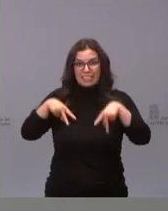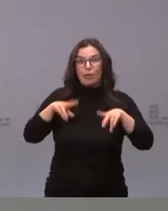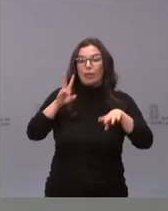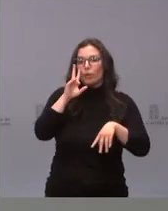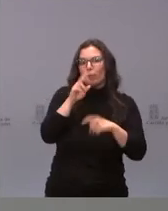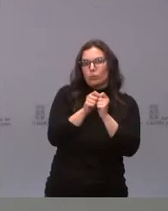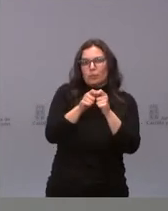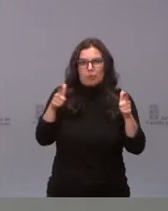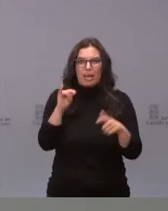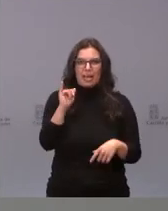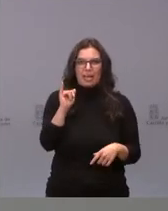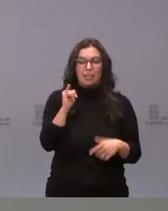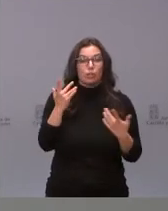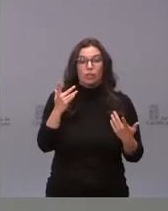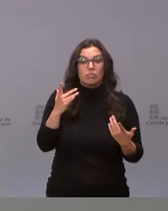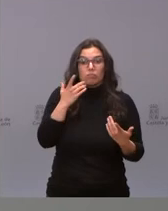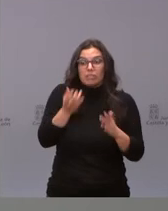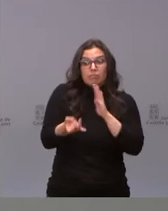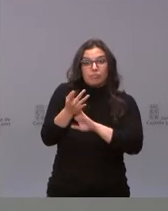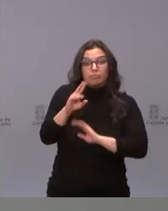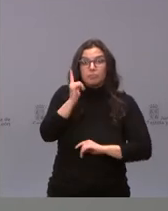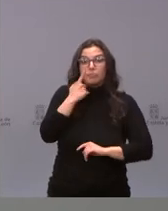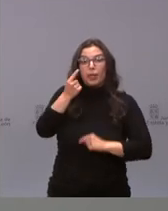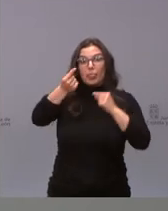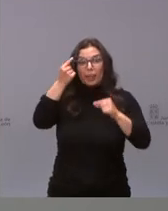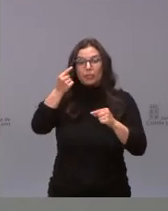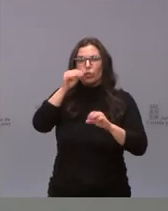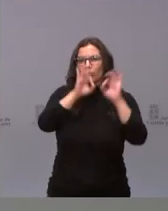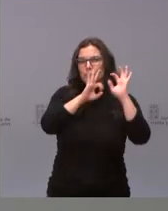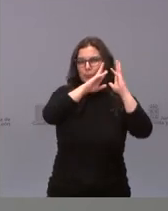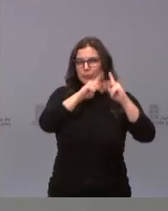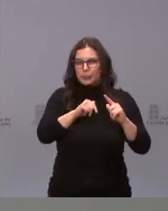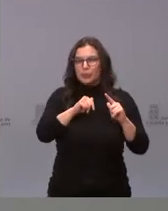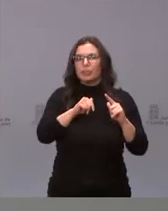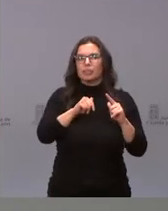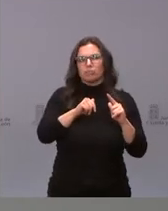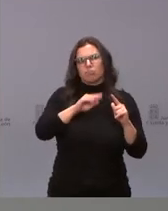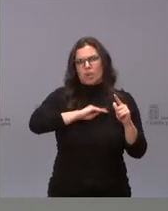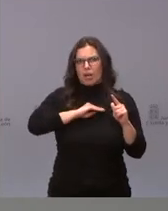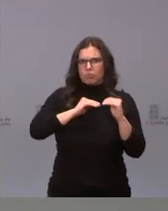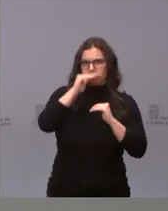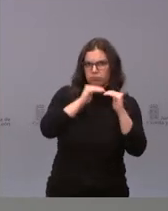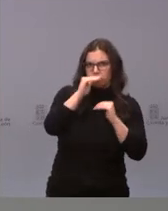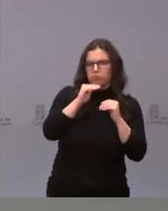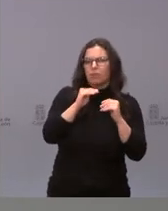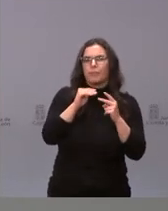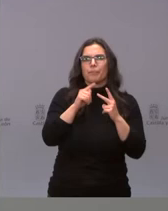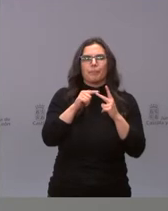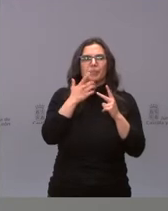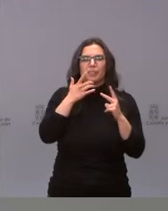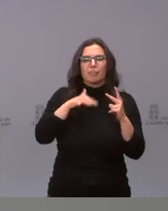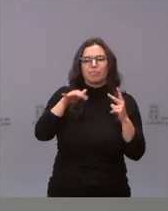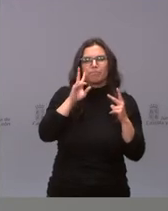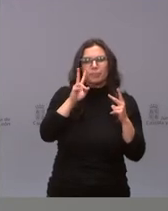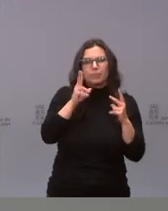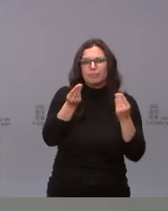subida de casos. Entonces, en todos los sitios donde tengan una incidencia acumulada alta, en todos aquellos en los